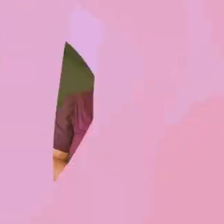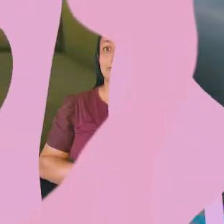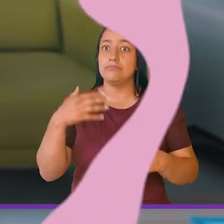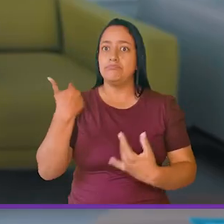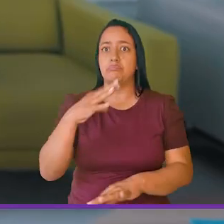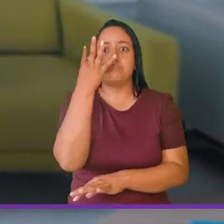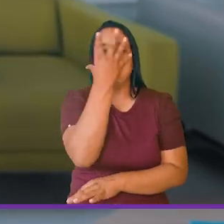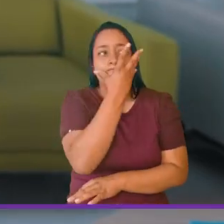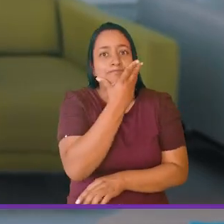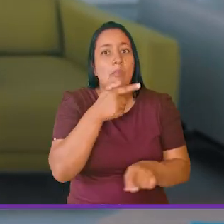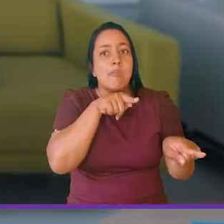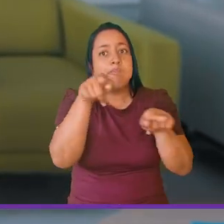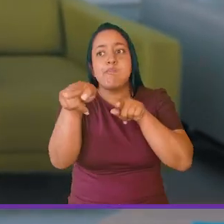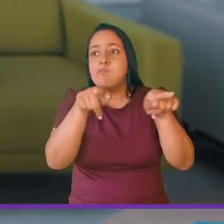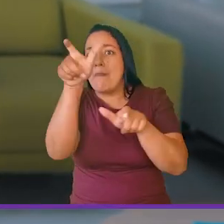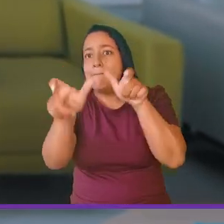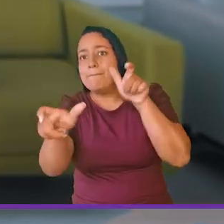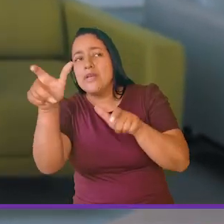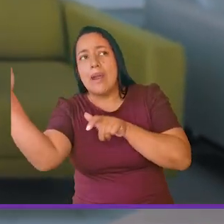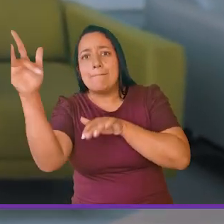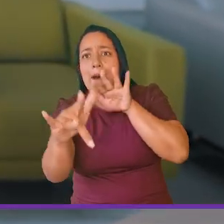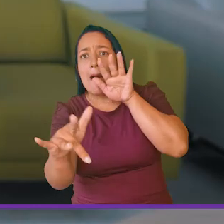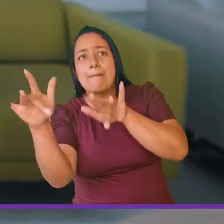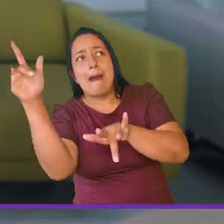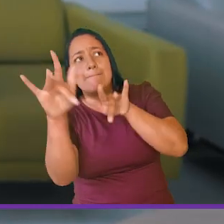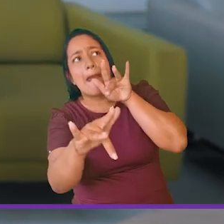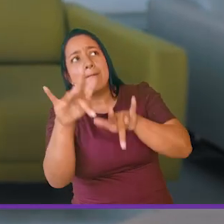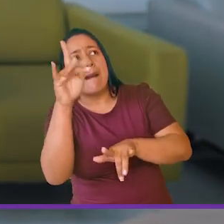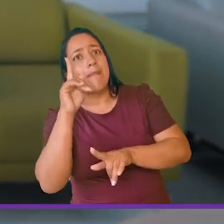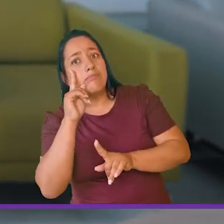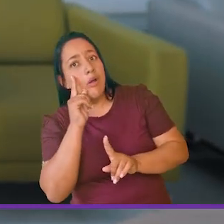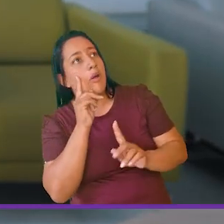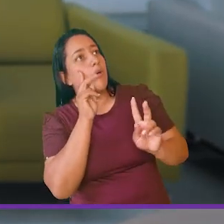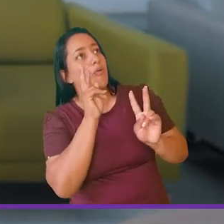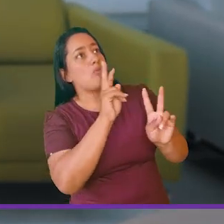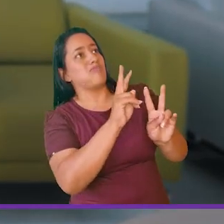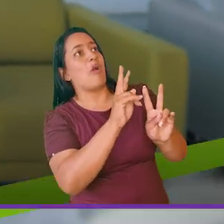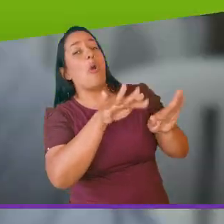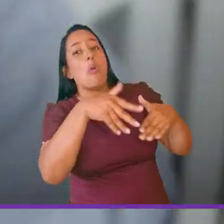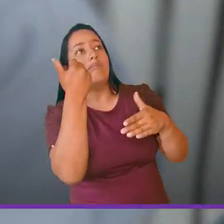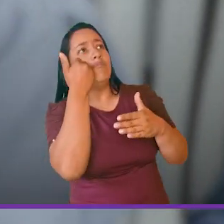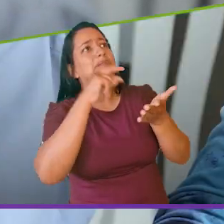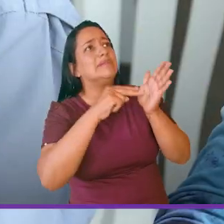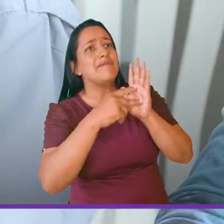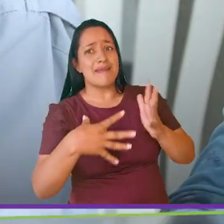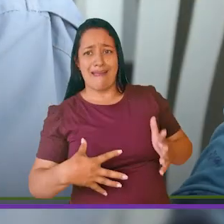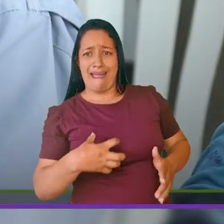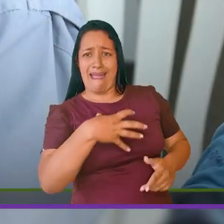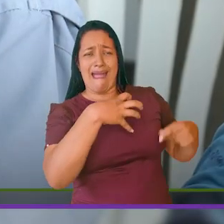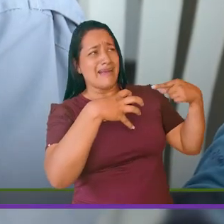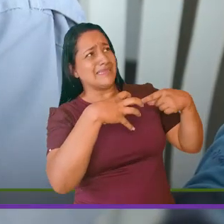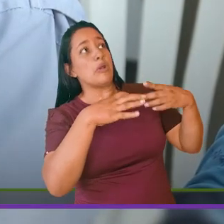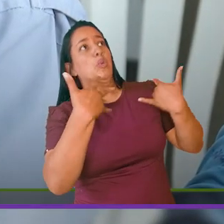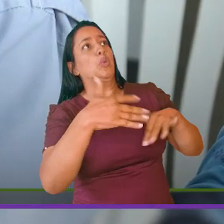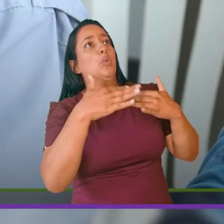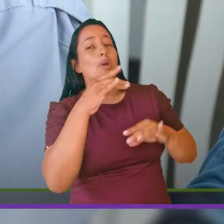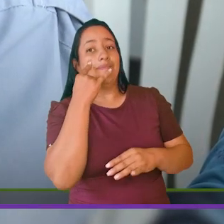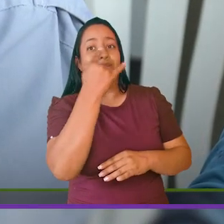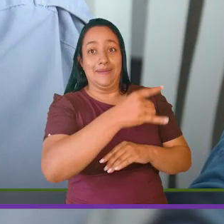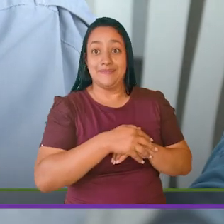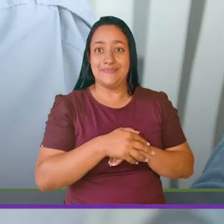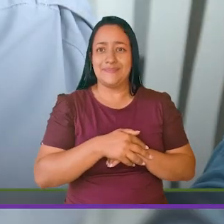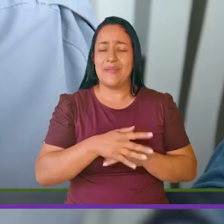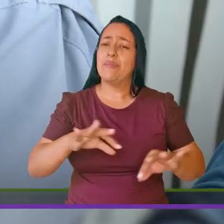Es demasiado bonito encontrar muchas personas que vienen y se van acercando a escuchar de esta enfermedad. Es importante que todos estemos